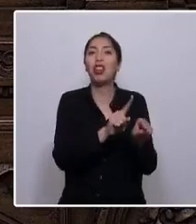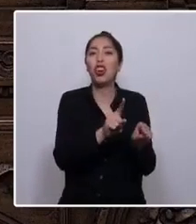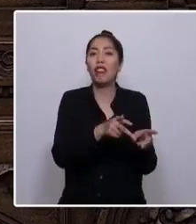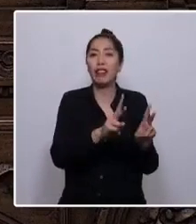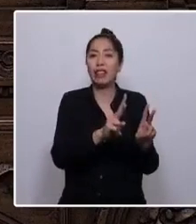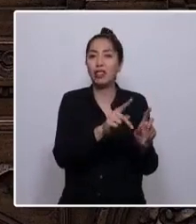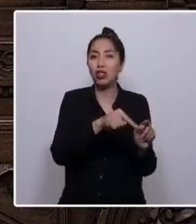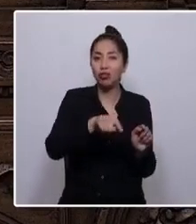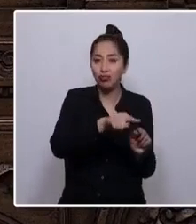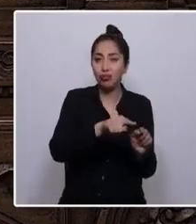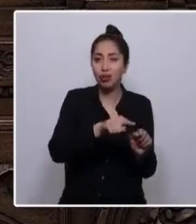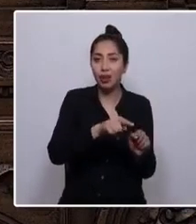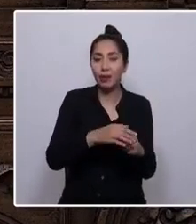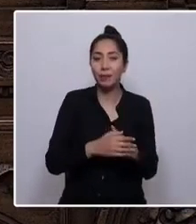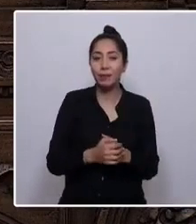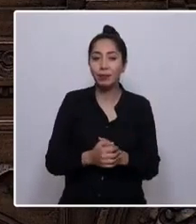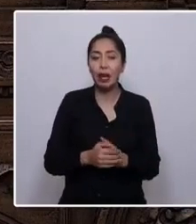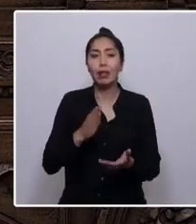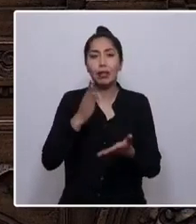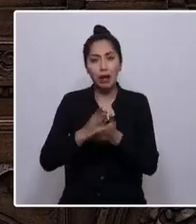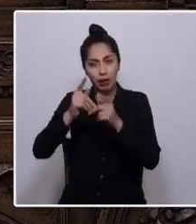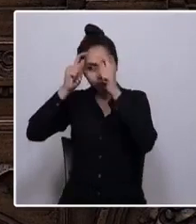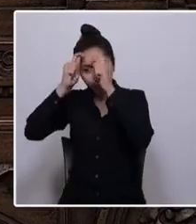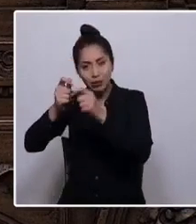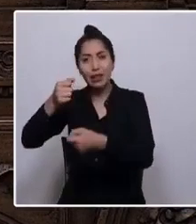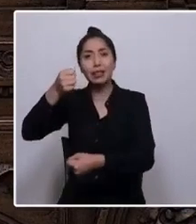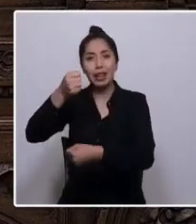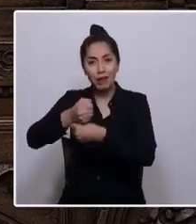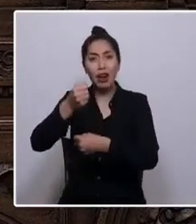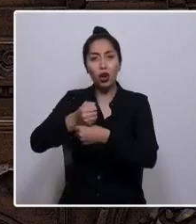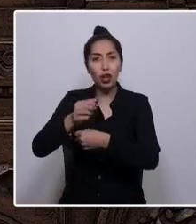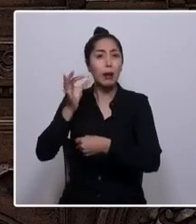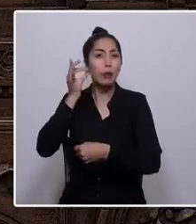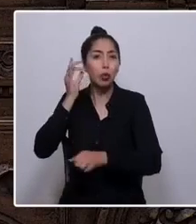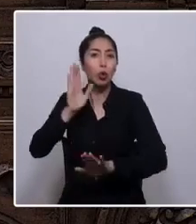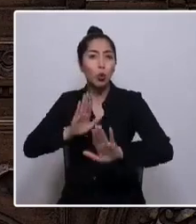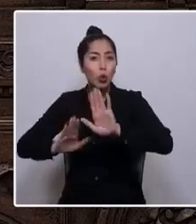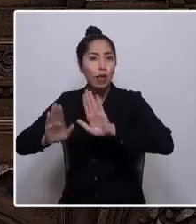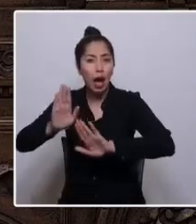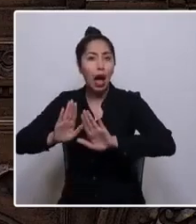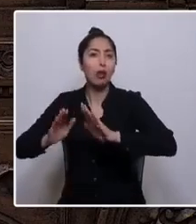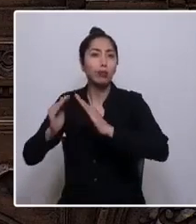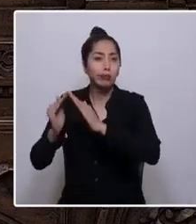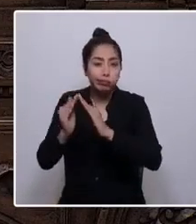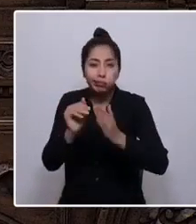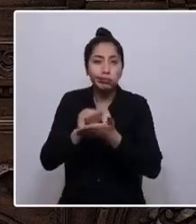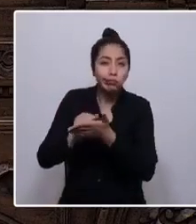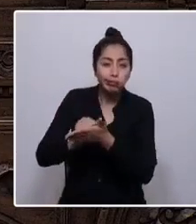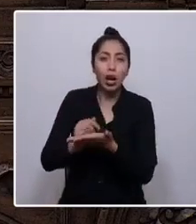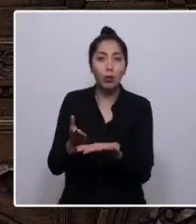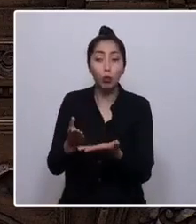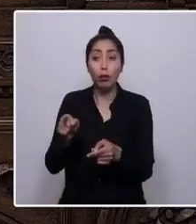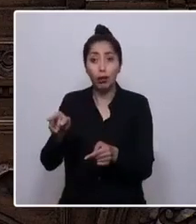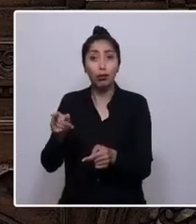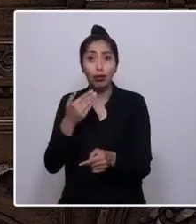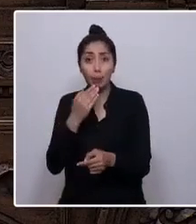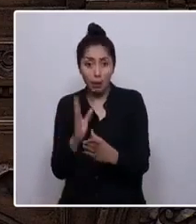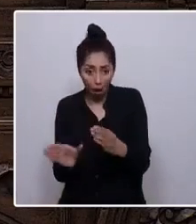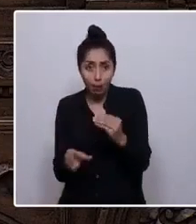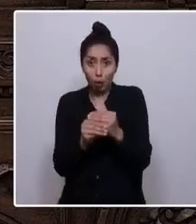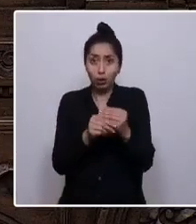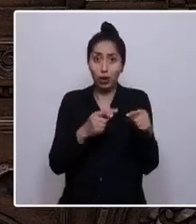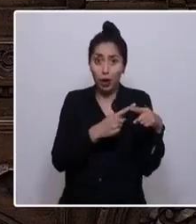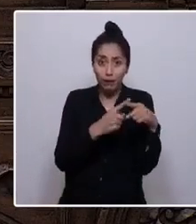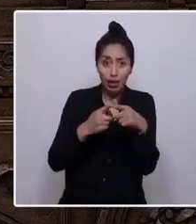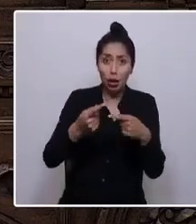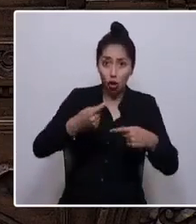Reconocido deberá ser el trabajo doméstico y de cuidados como parte esencial de la vida social y económica de la sociedad. Las